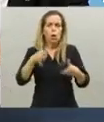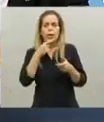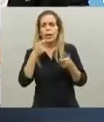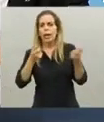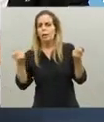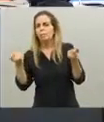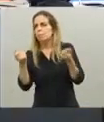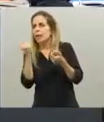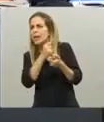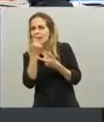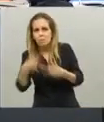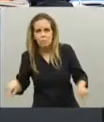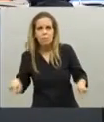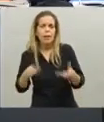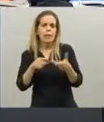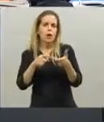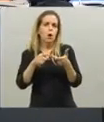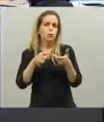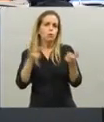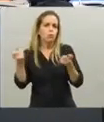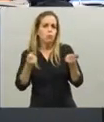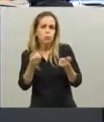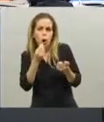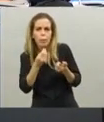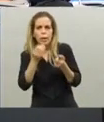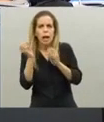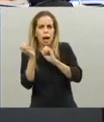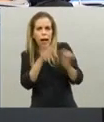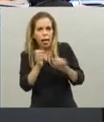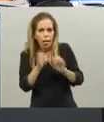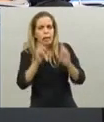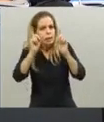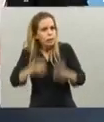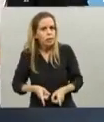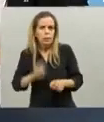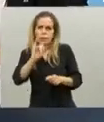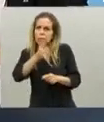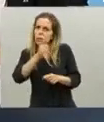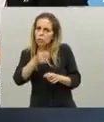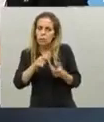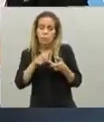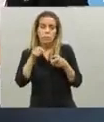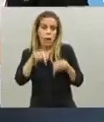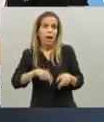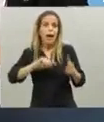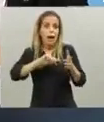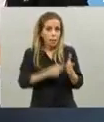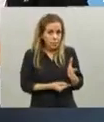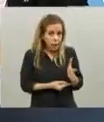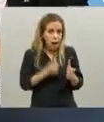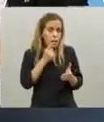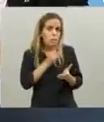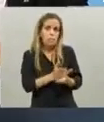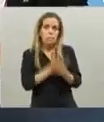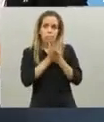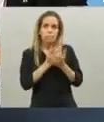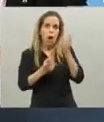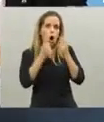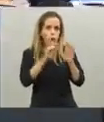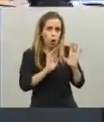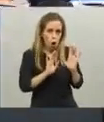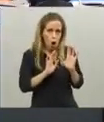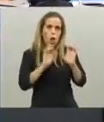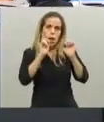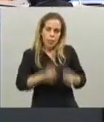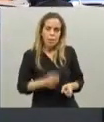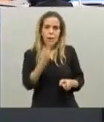de medicamentos. El transporte público solo para ellos. Vamos a reforzar los controles, no solo dentro de la ciudad, sino las 20 entradas que hoy tenemos